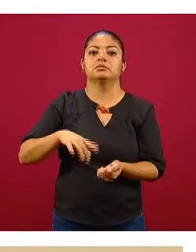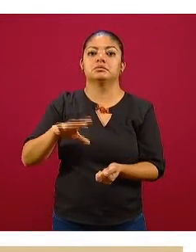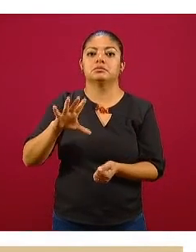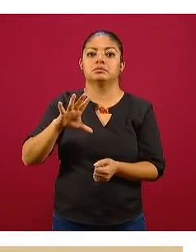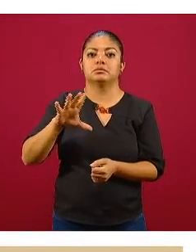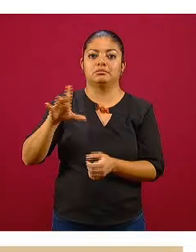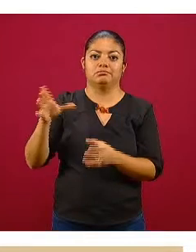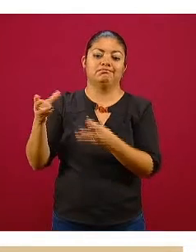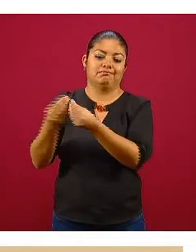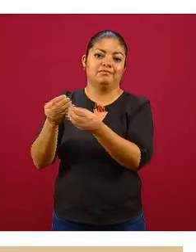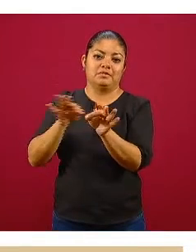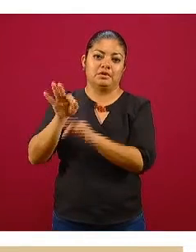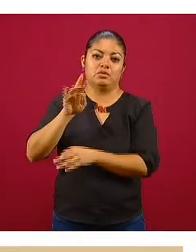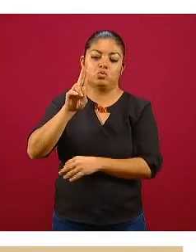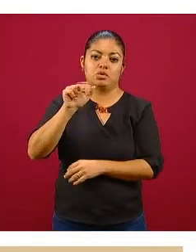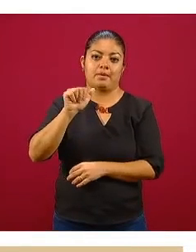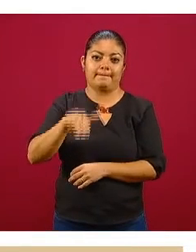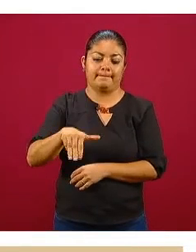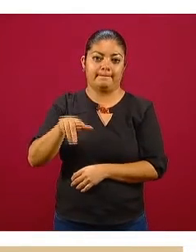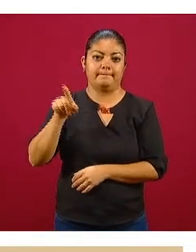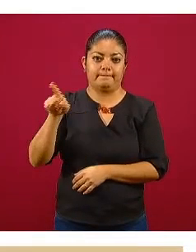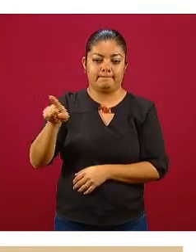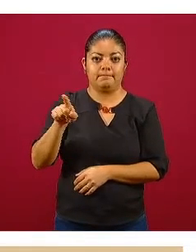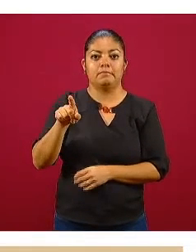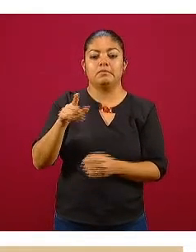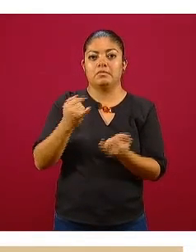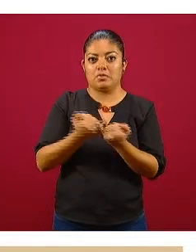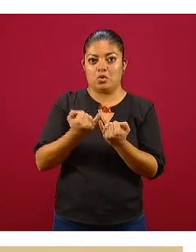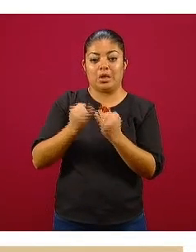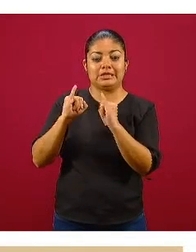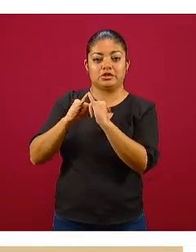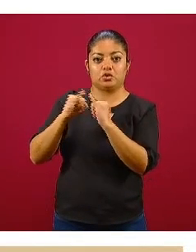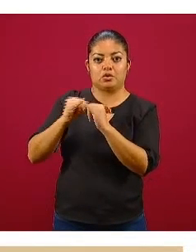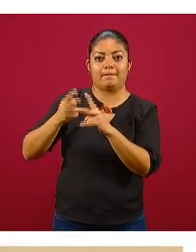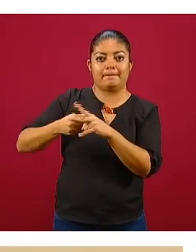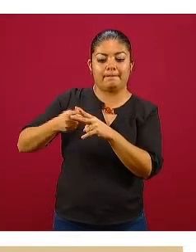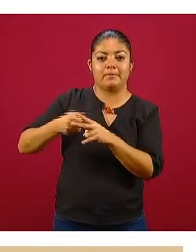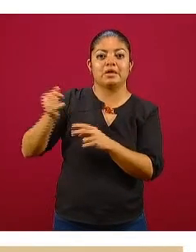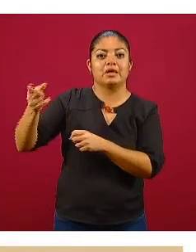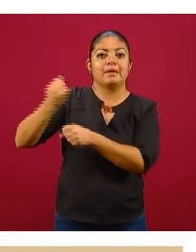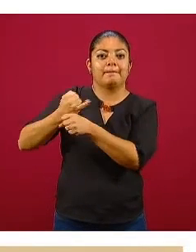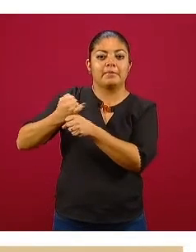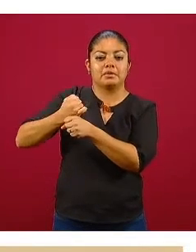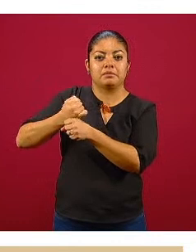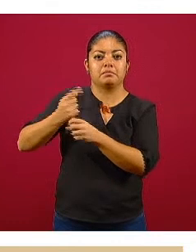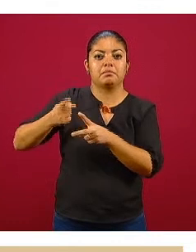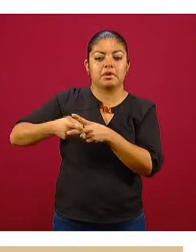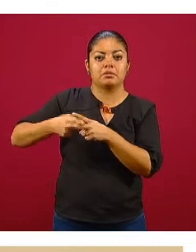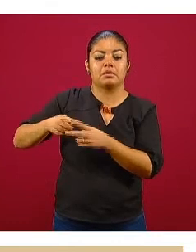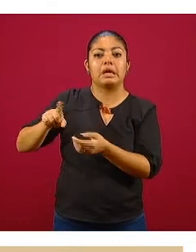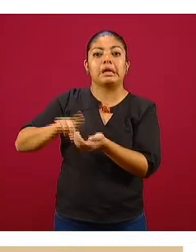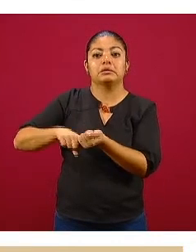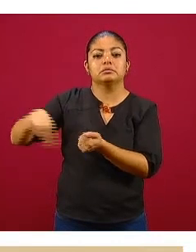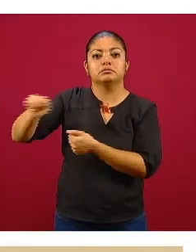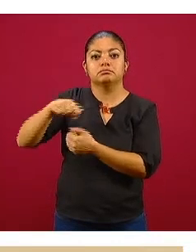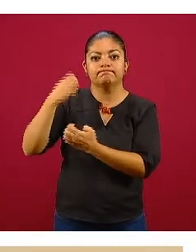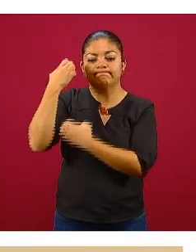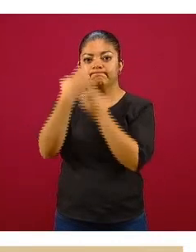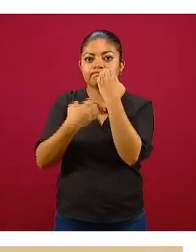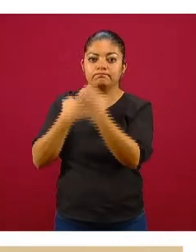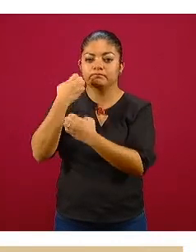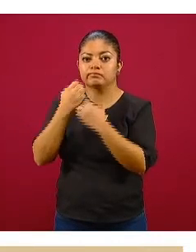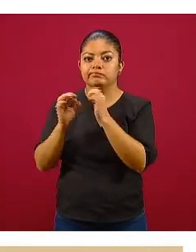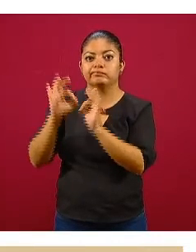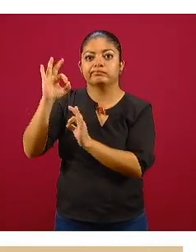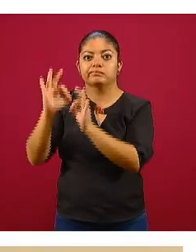Nacional Autónoma de México, específicamente el Instituto de Matemáticas y el Centro de Investigación en Matemáticas, que está en la sede